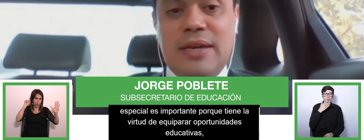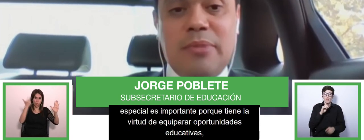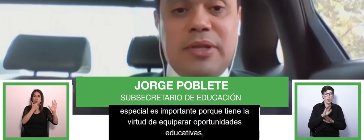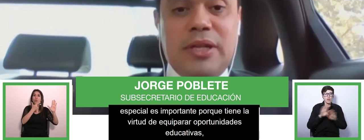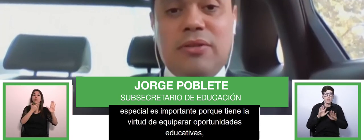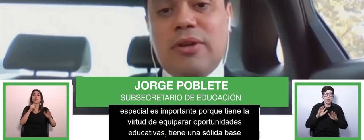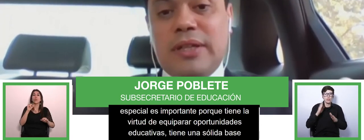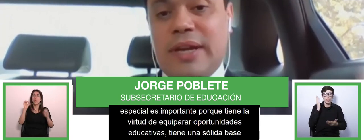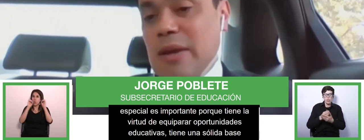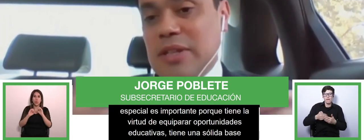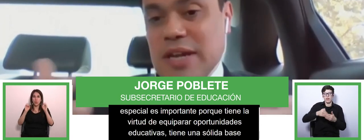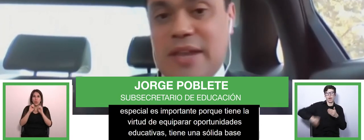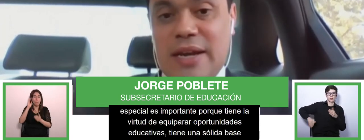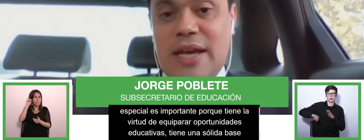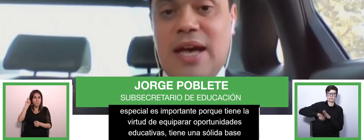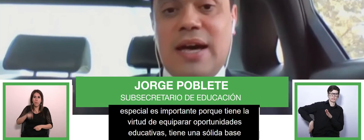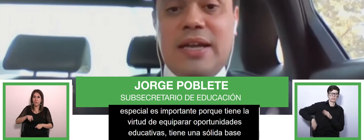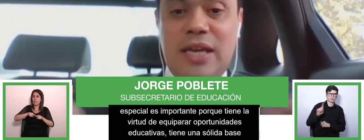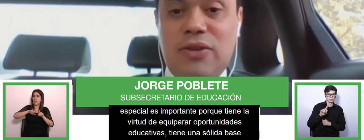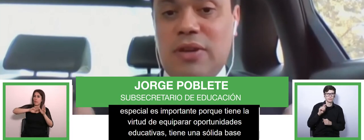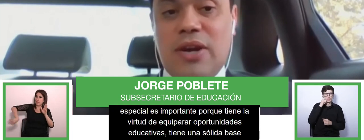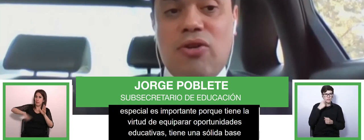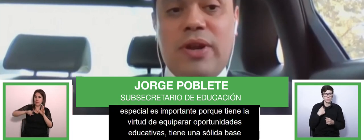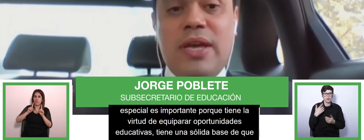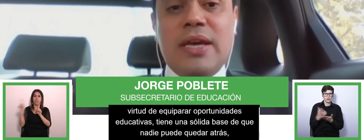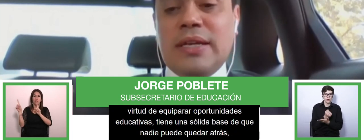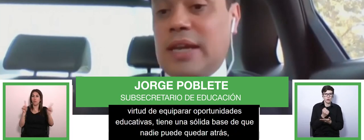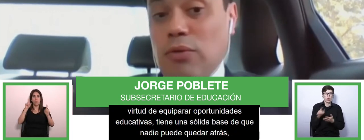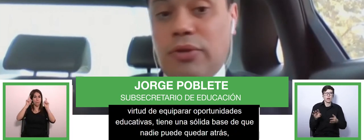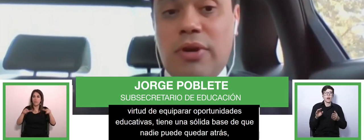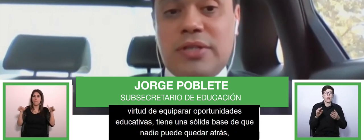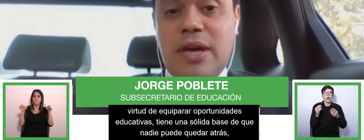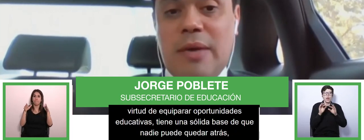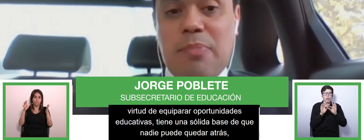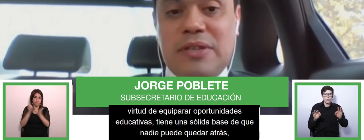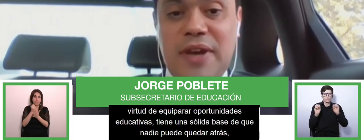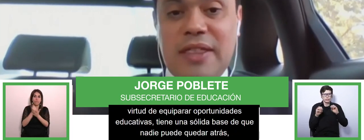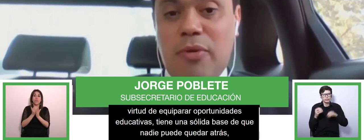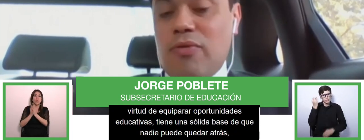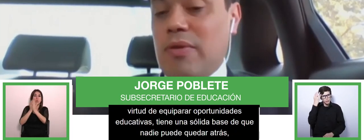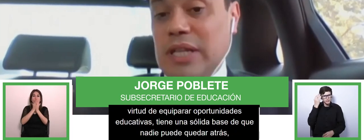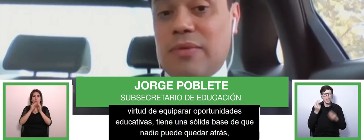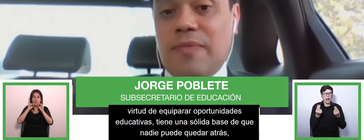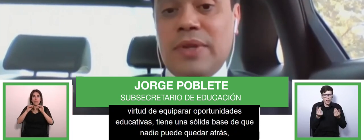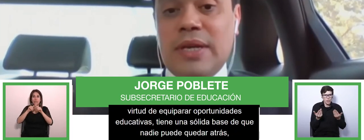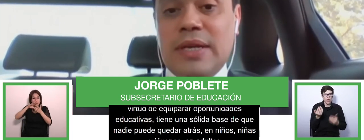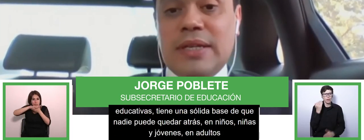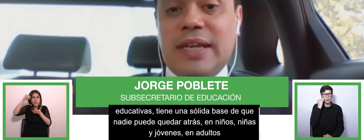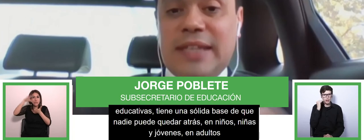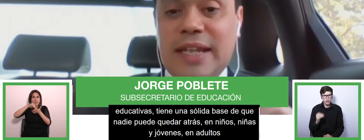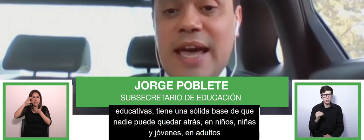permitiendo entregar aprendizajes de calidad en niños niñas y jóvenes y en adultos con necesidades específicas de apoyo educativo